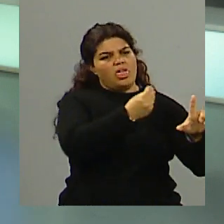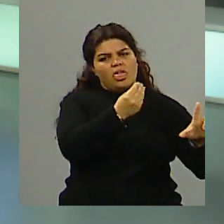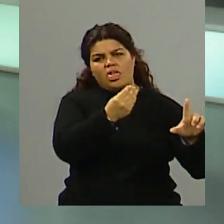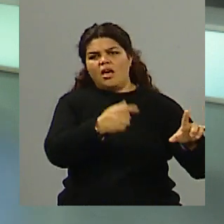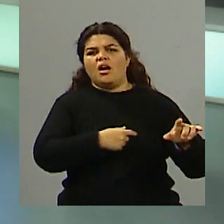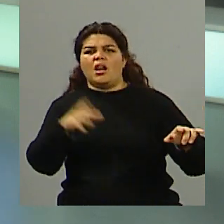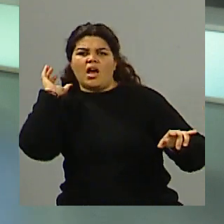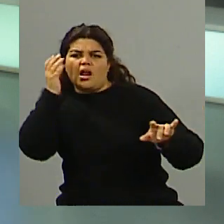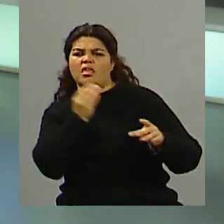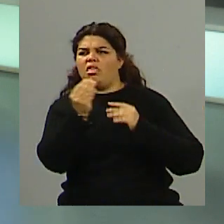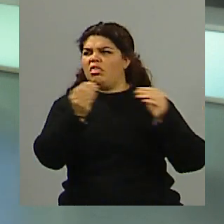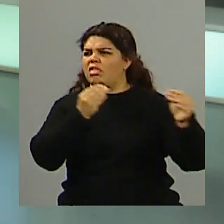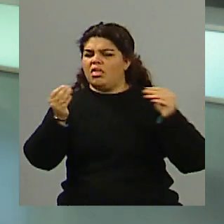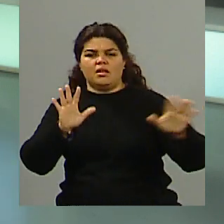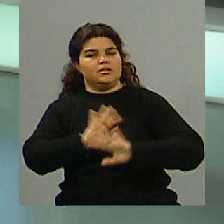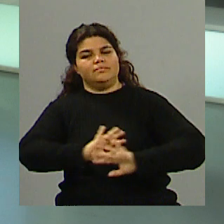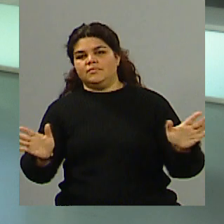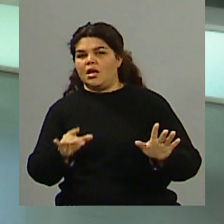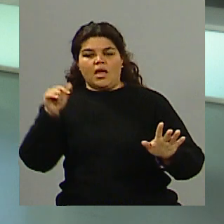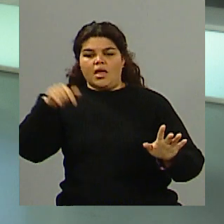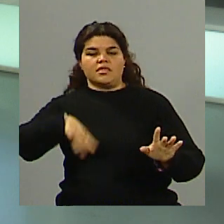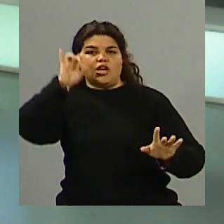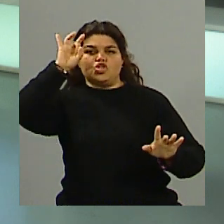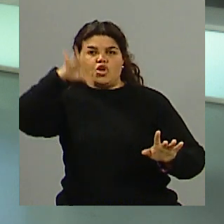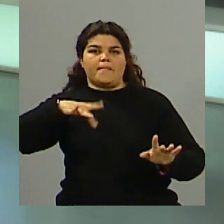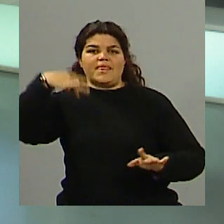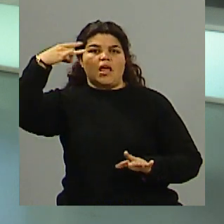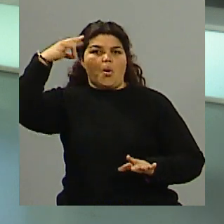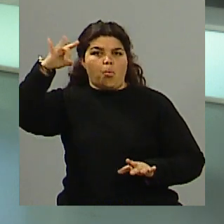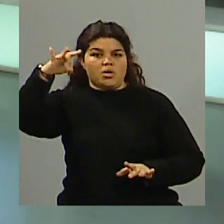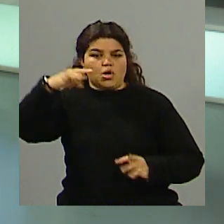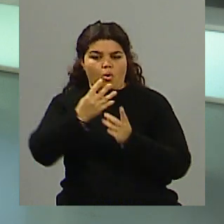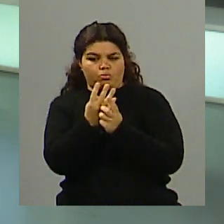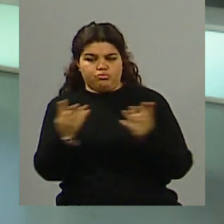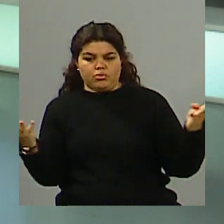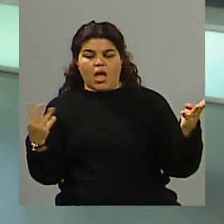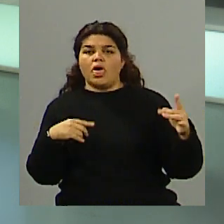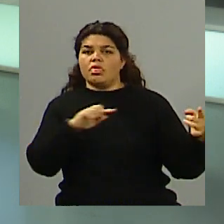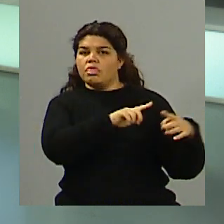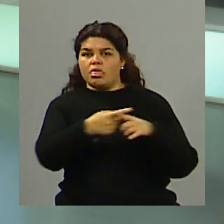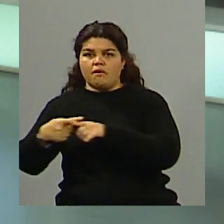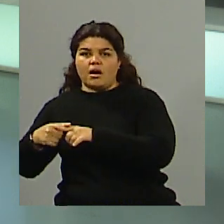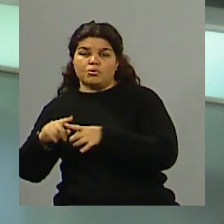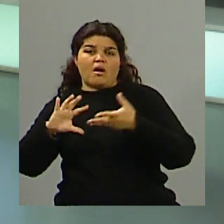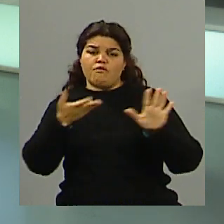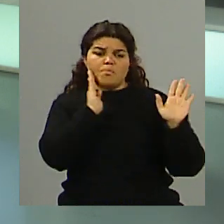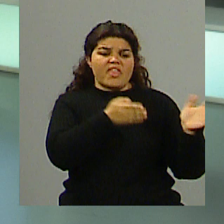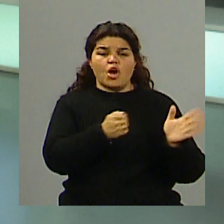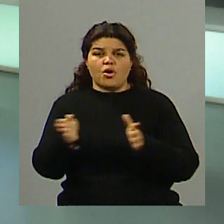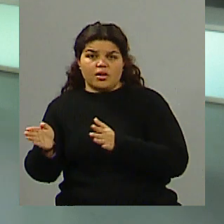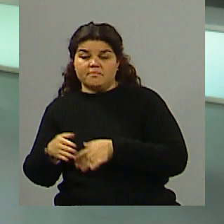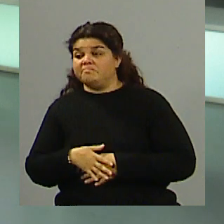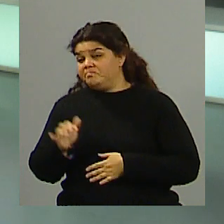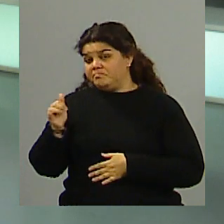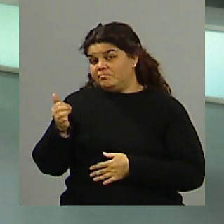cierta objetividad al Claro, y un orden también. Un orden donde quizás los candidatos que tienen menos